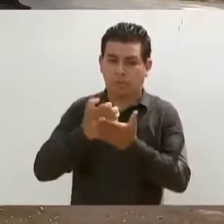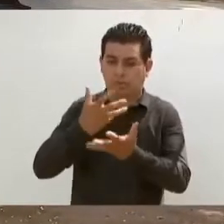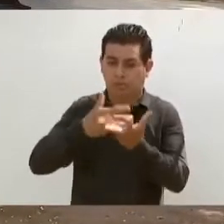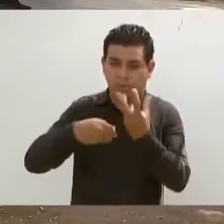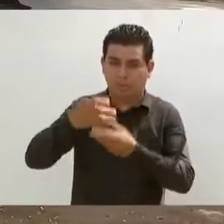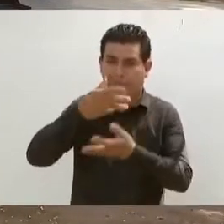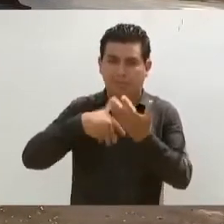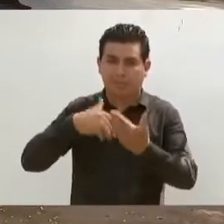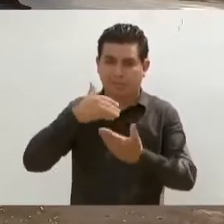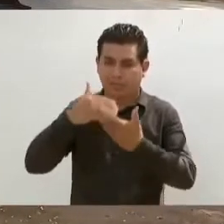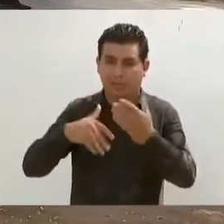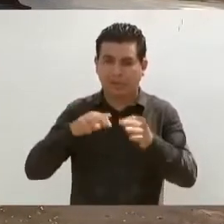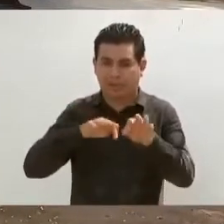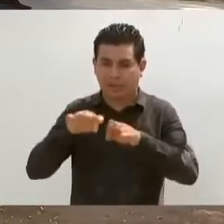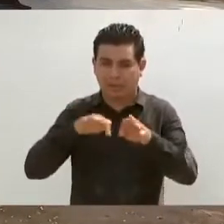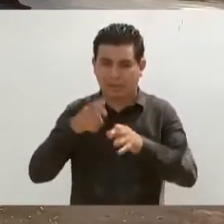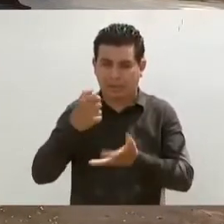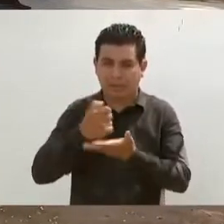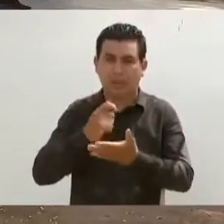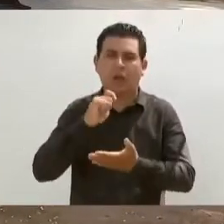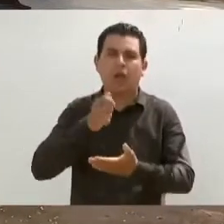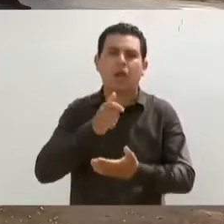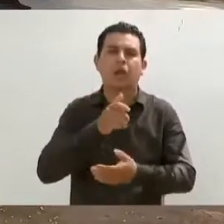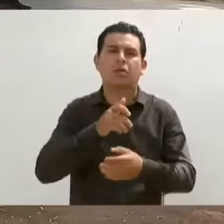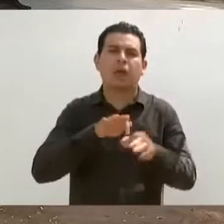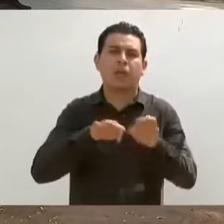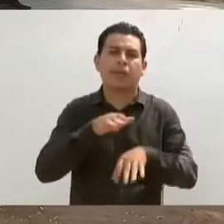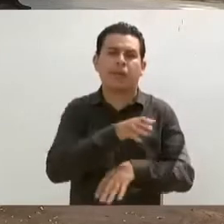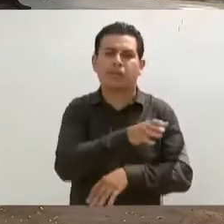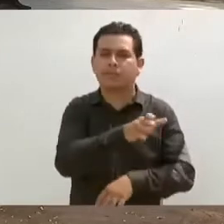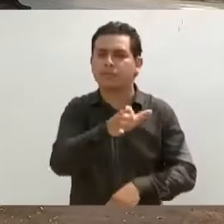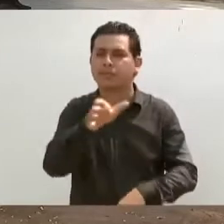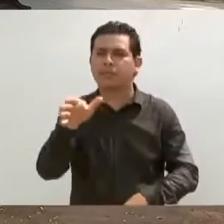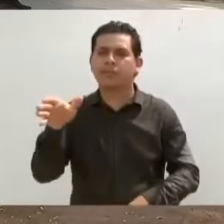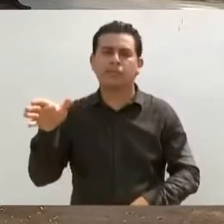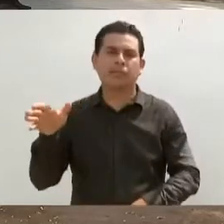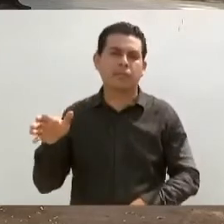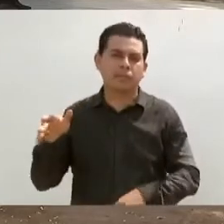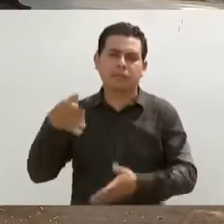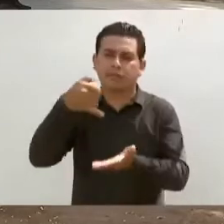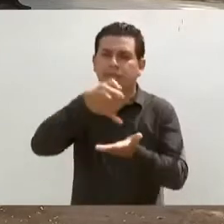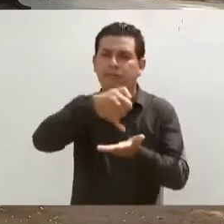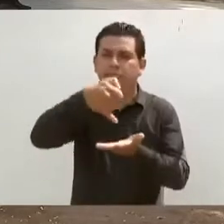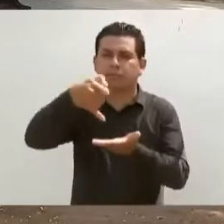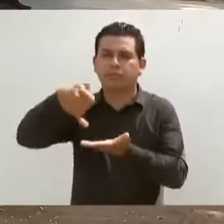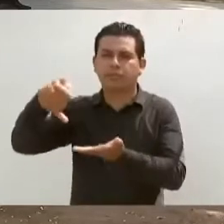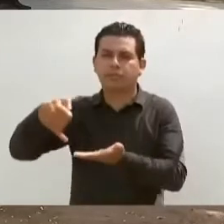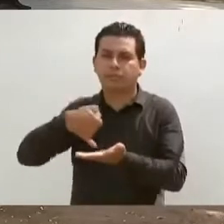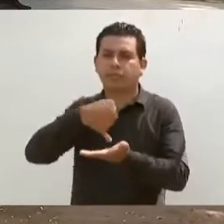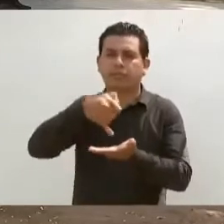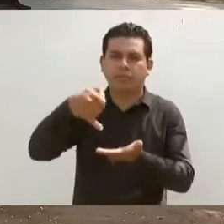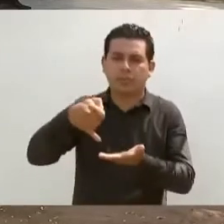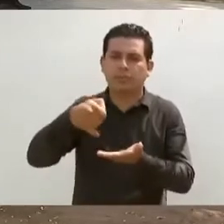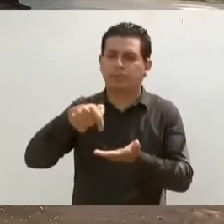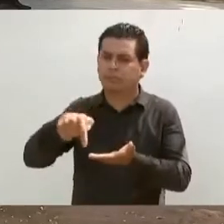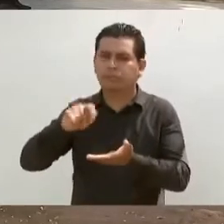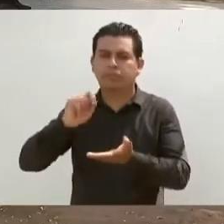agrícola. Muchas veces de temporal y de autoconsumo.